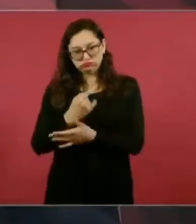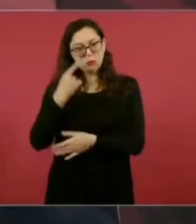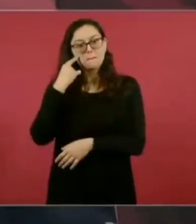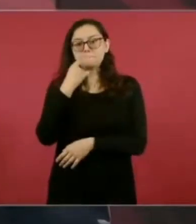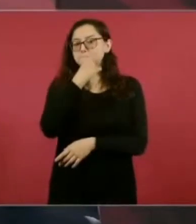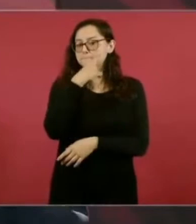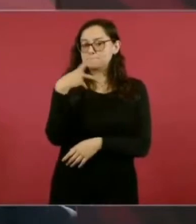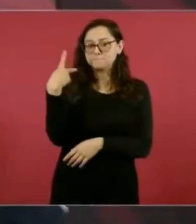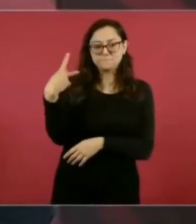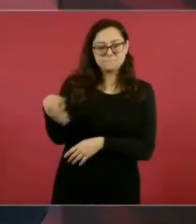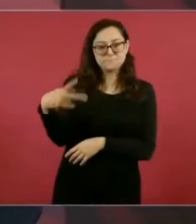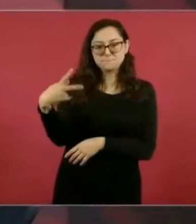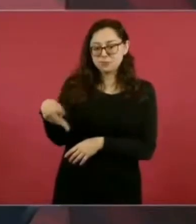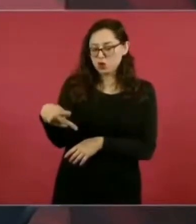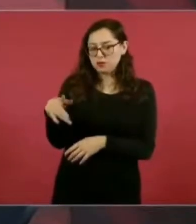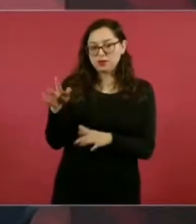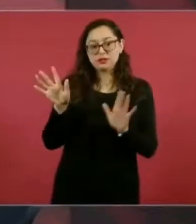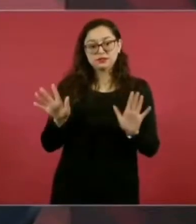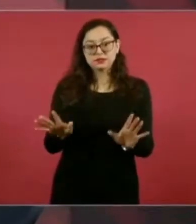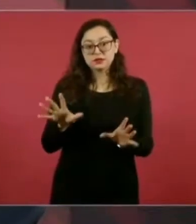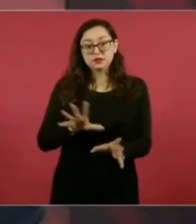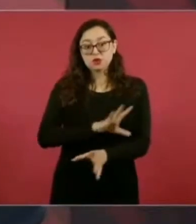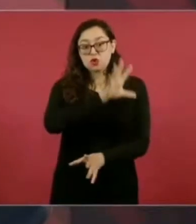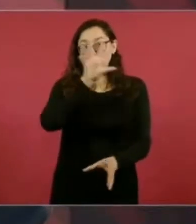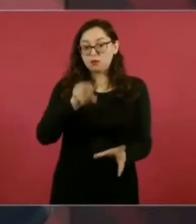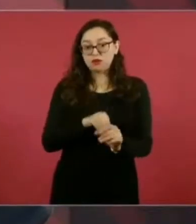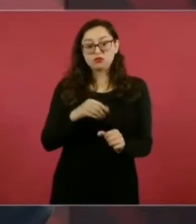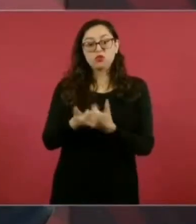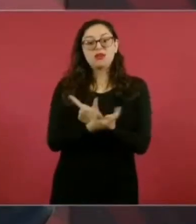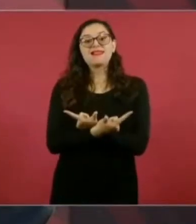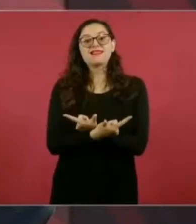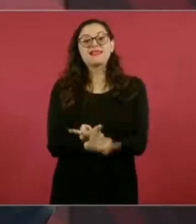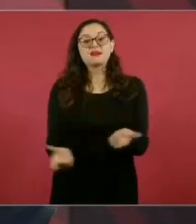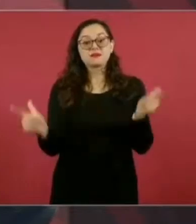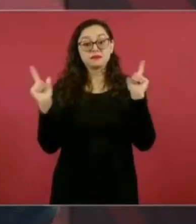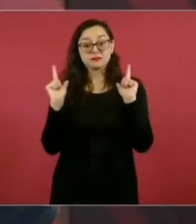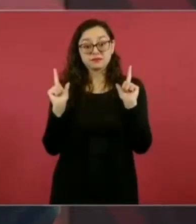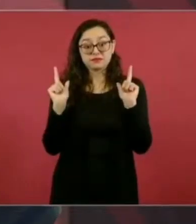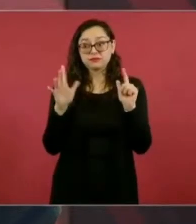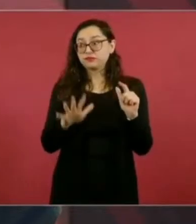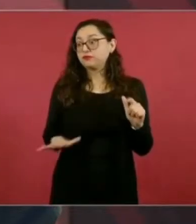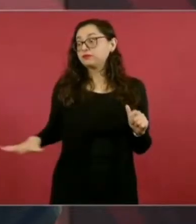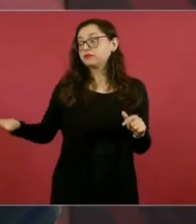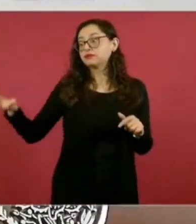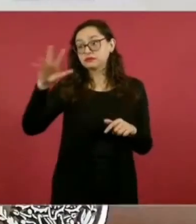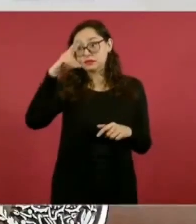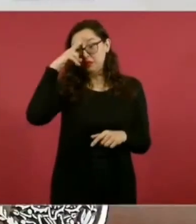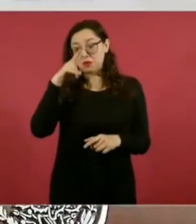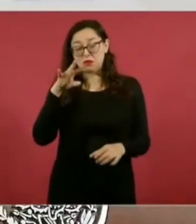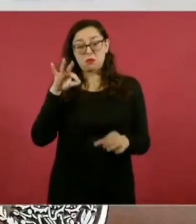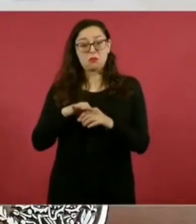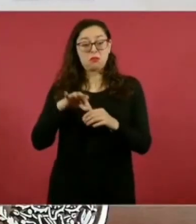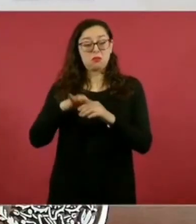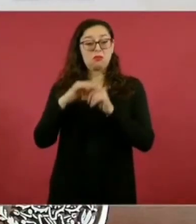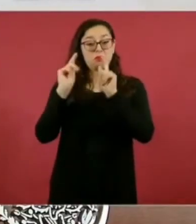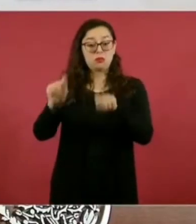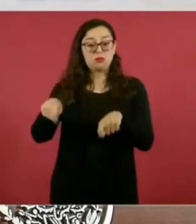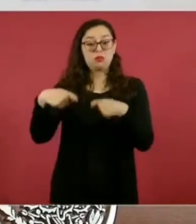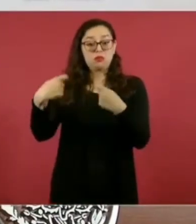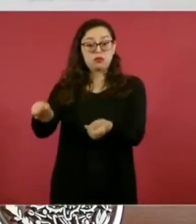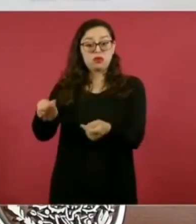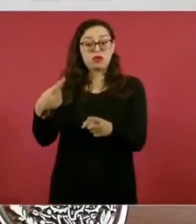de manera absolutamente libre, porque así lo decidió el pueblo de México, va a ser